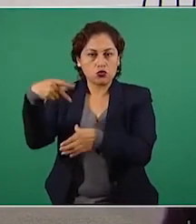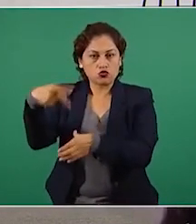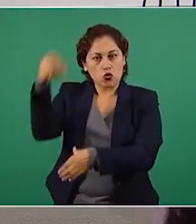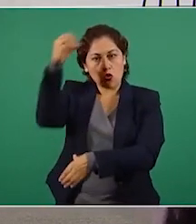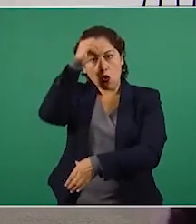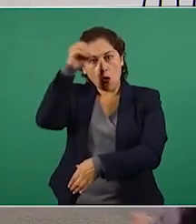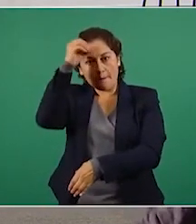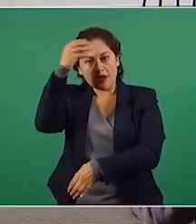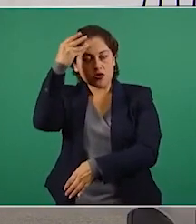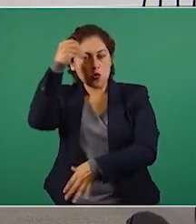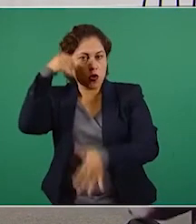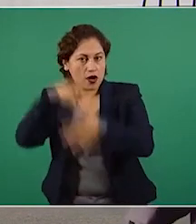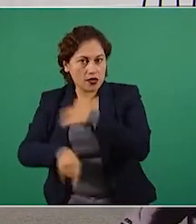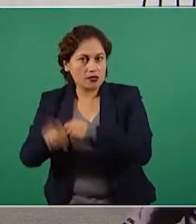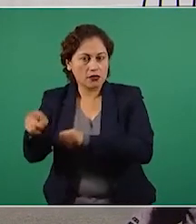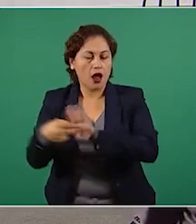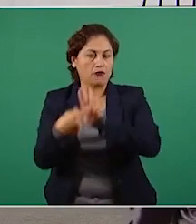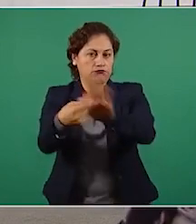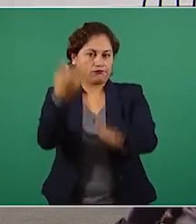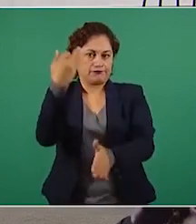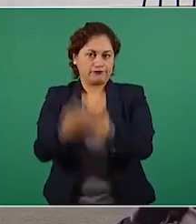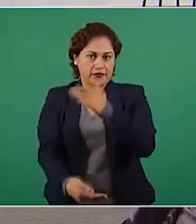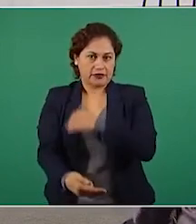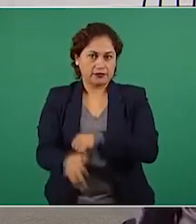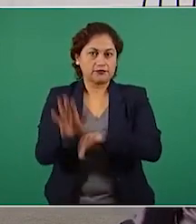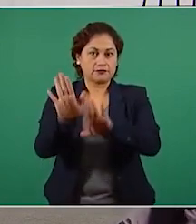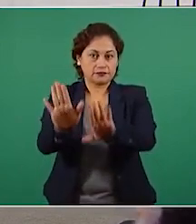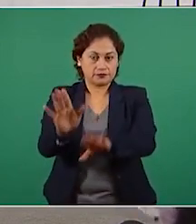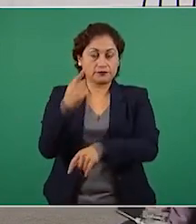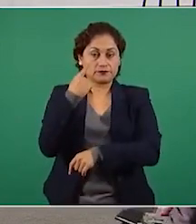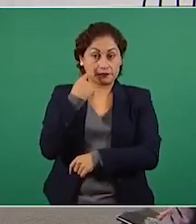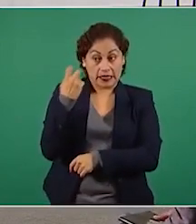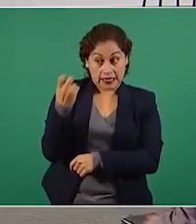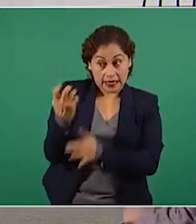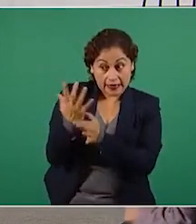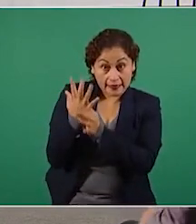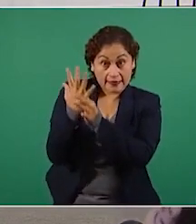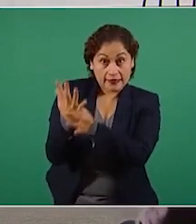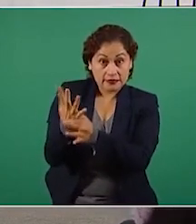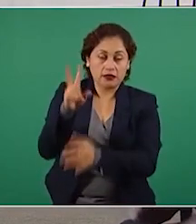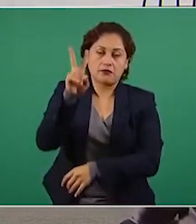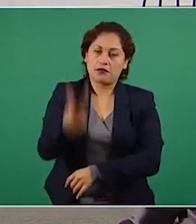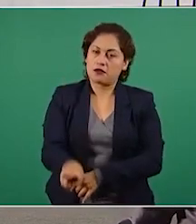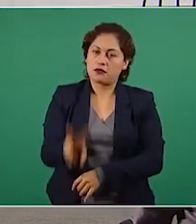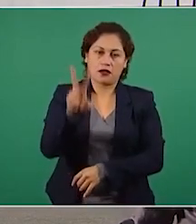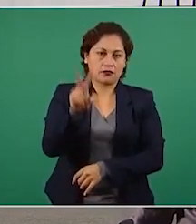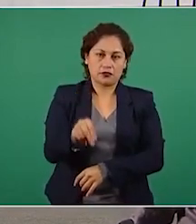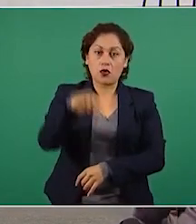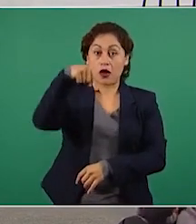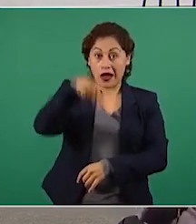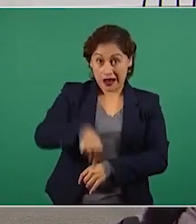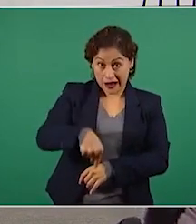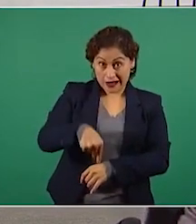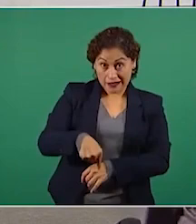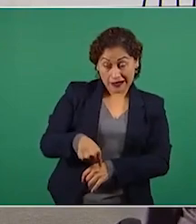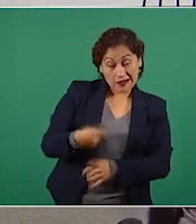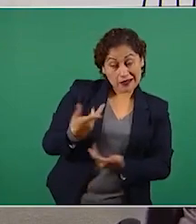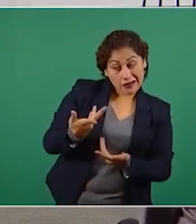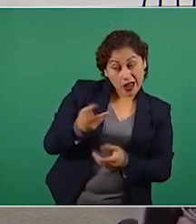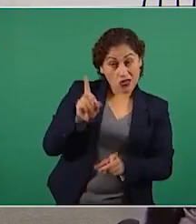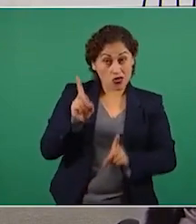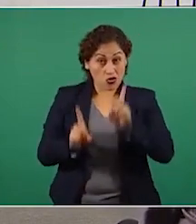Queremos aclarar que esto no es verdad. Aquí no se cuestiona la crítica, ni se